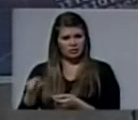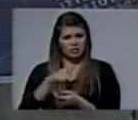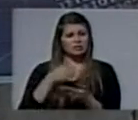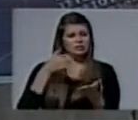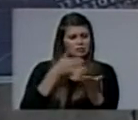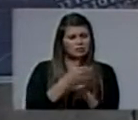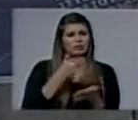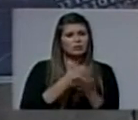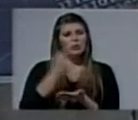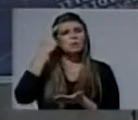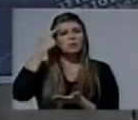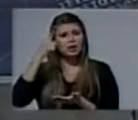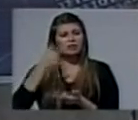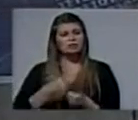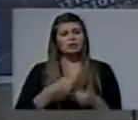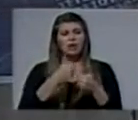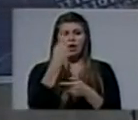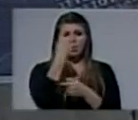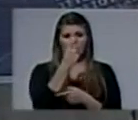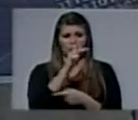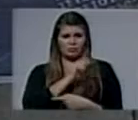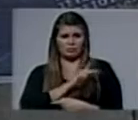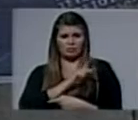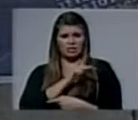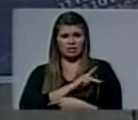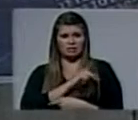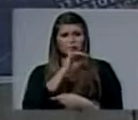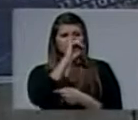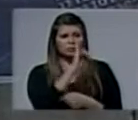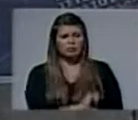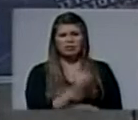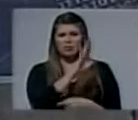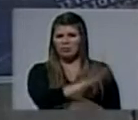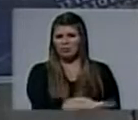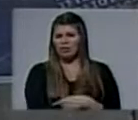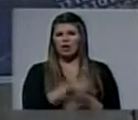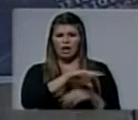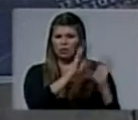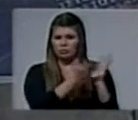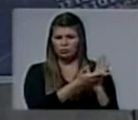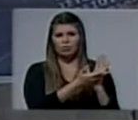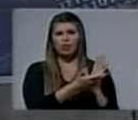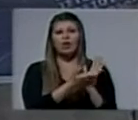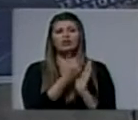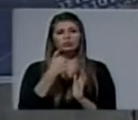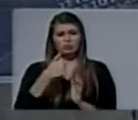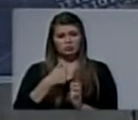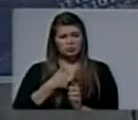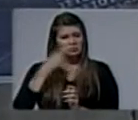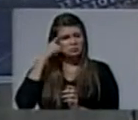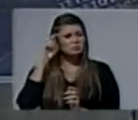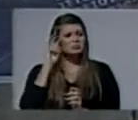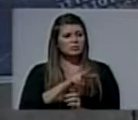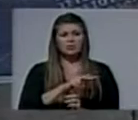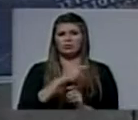hicieron para ayudar a una de las personas menos importantes de este mundo, a quienes yo considero